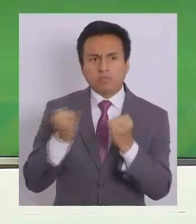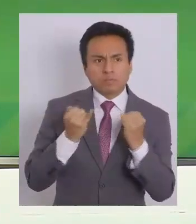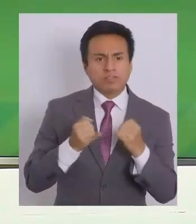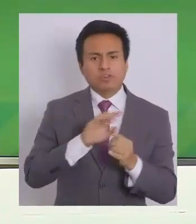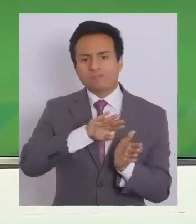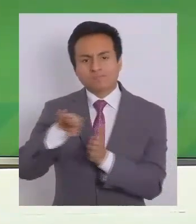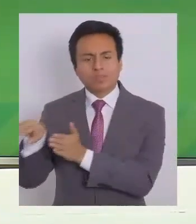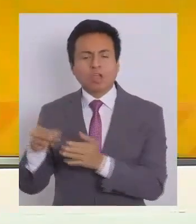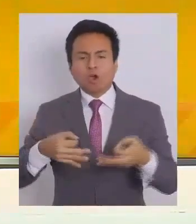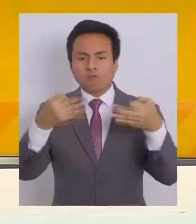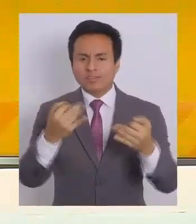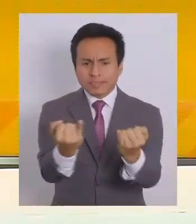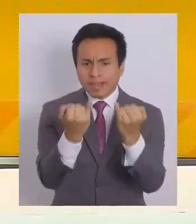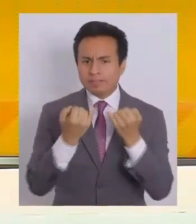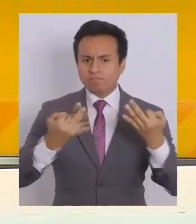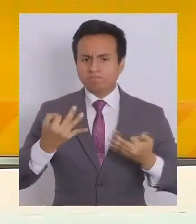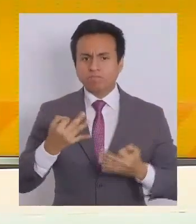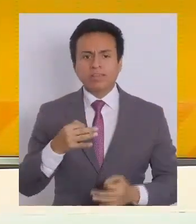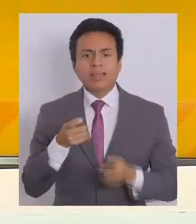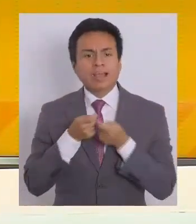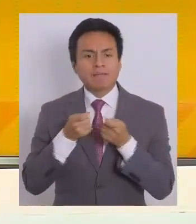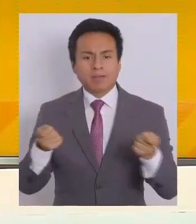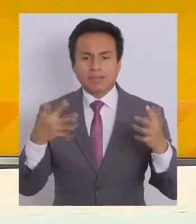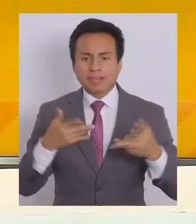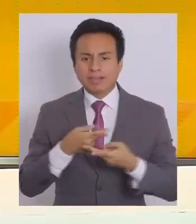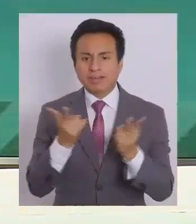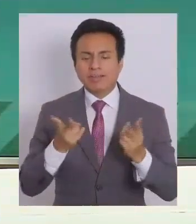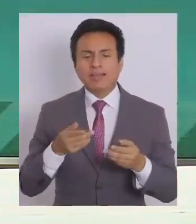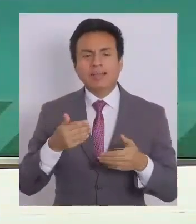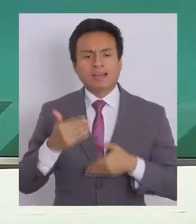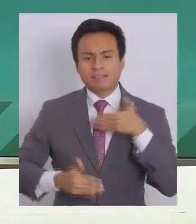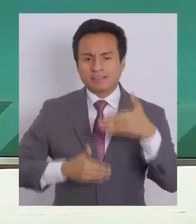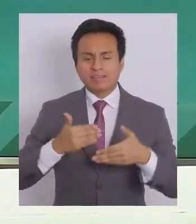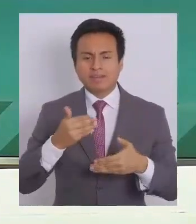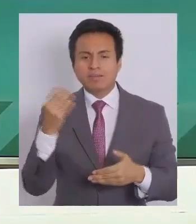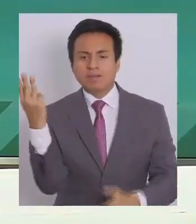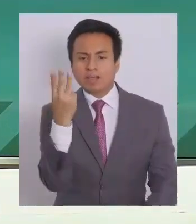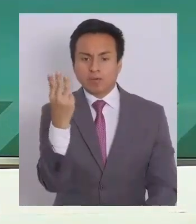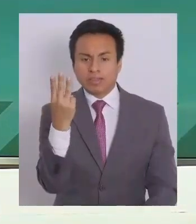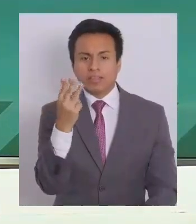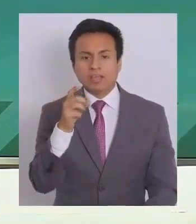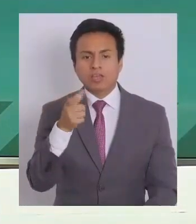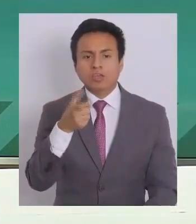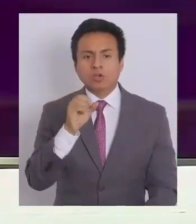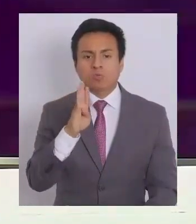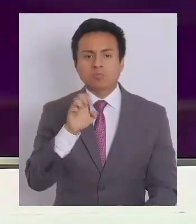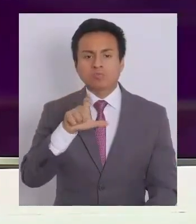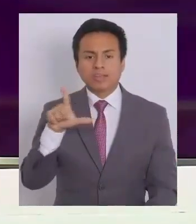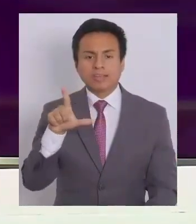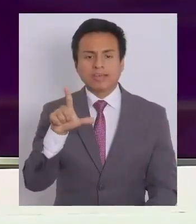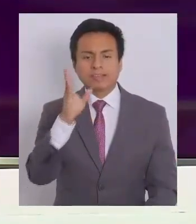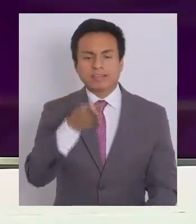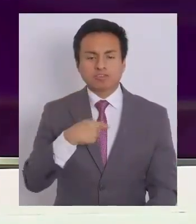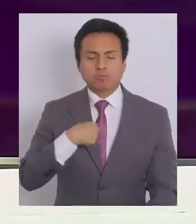canales oficiales. Por eso es hemos dispuesto esta campaña que ya está activa arriba en la página web gov.cl.com.vacuno,